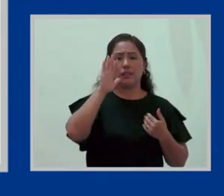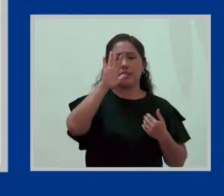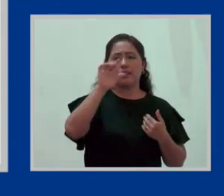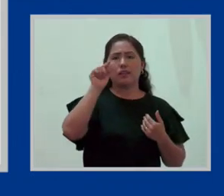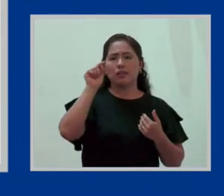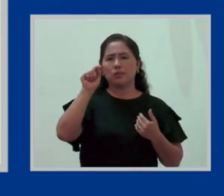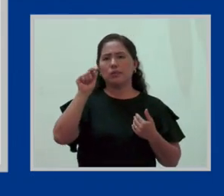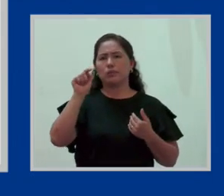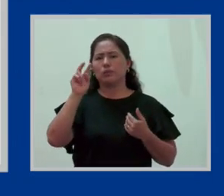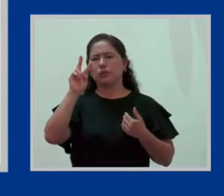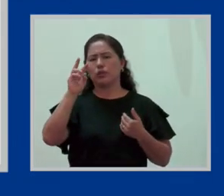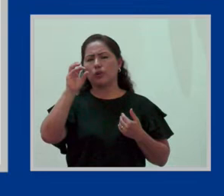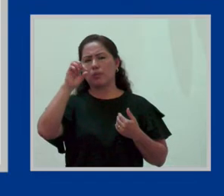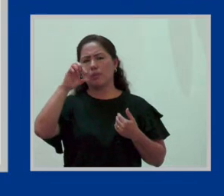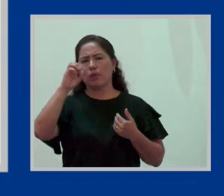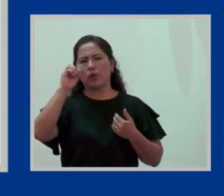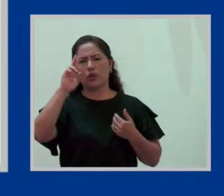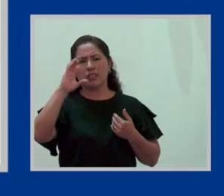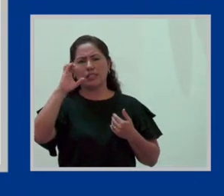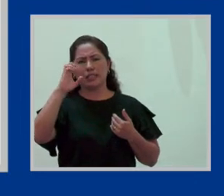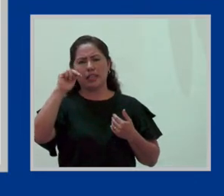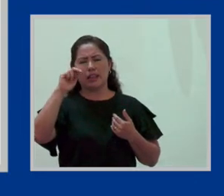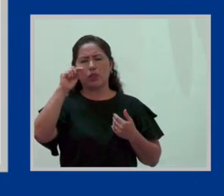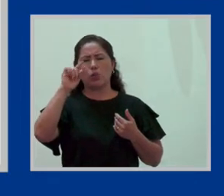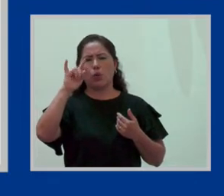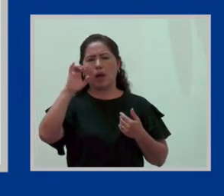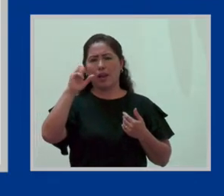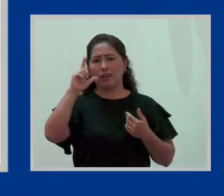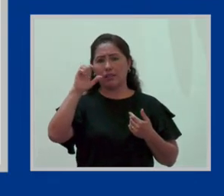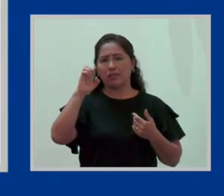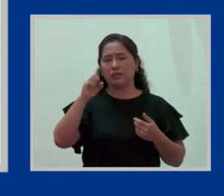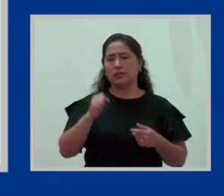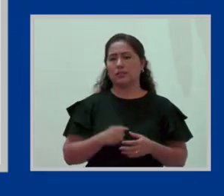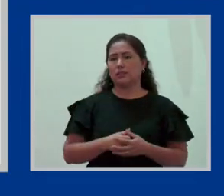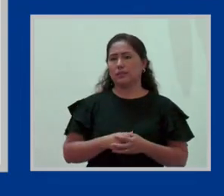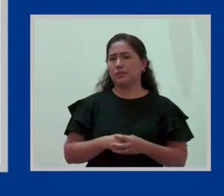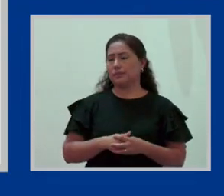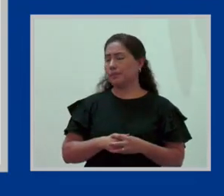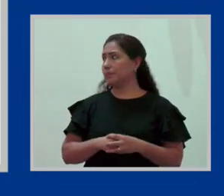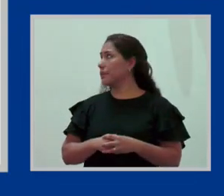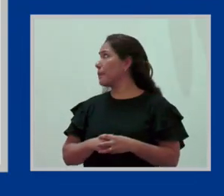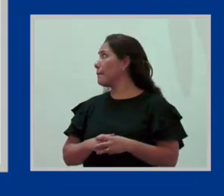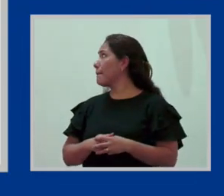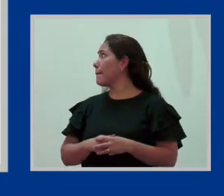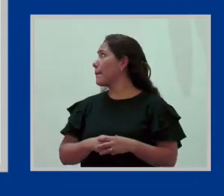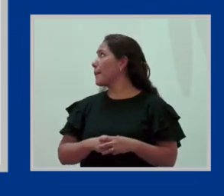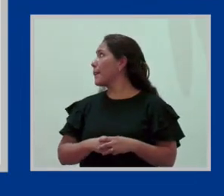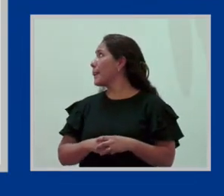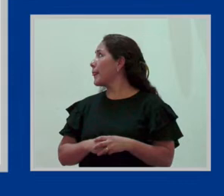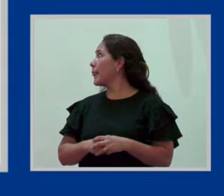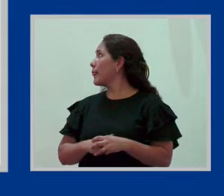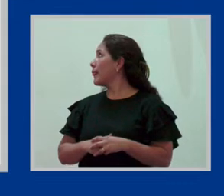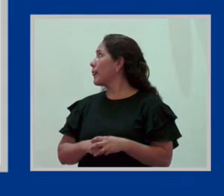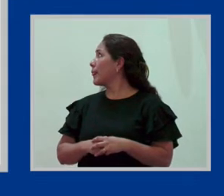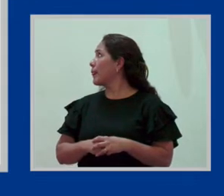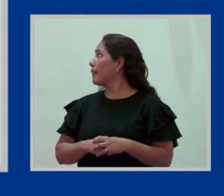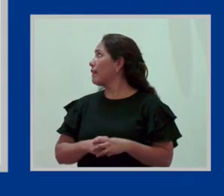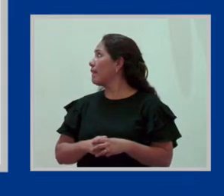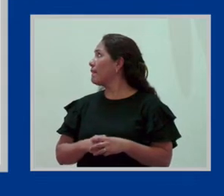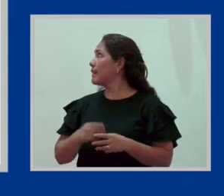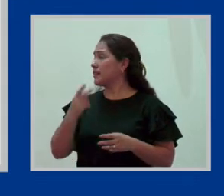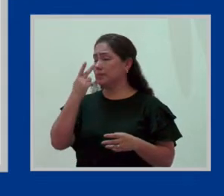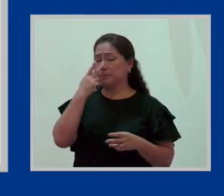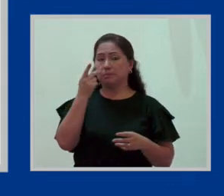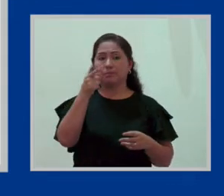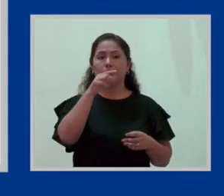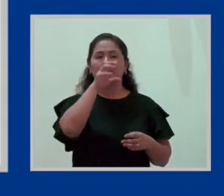porcentuales adicionales. Aquí en la gráfica lo pueden ver claramente. La línea